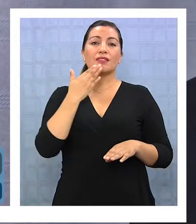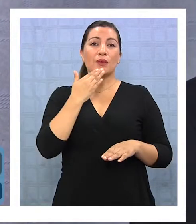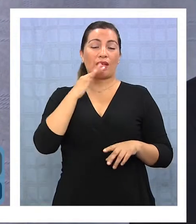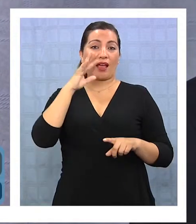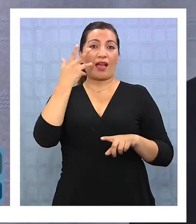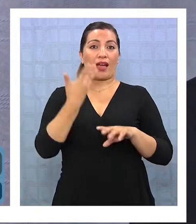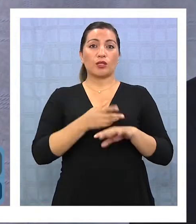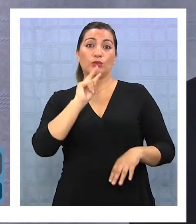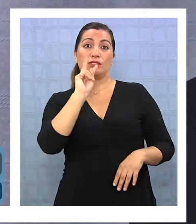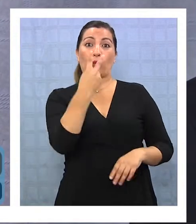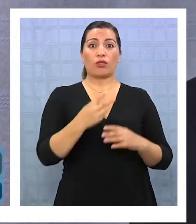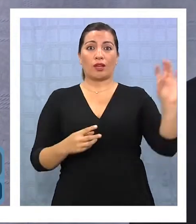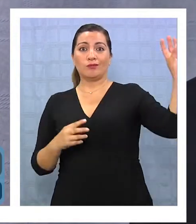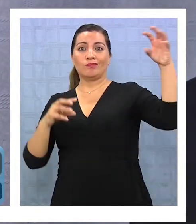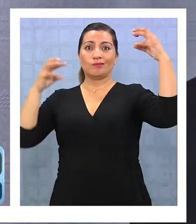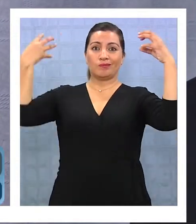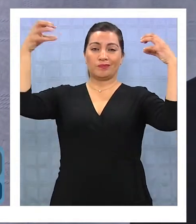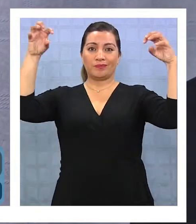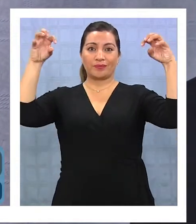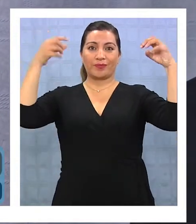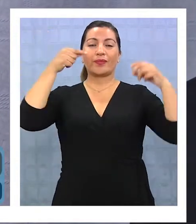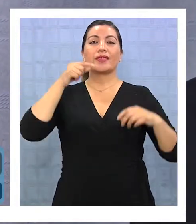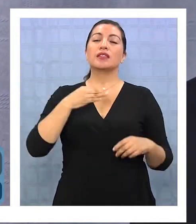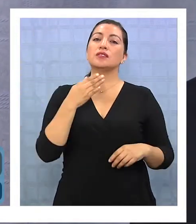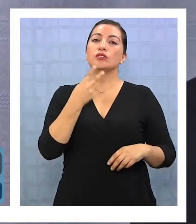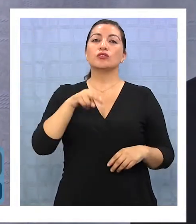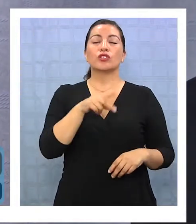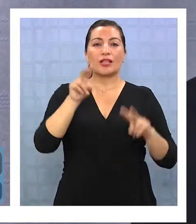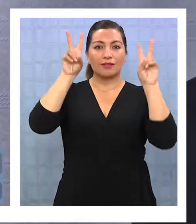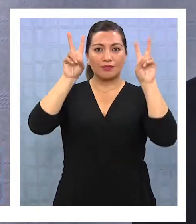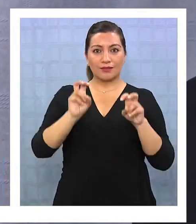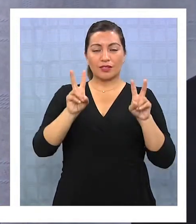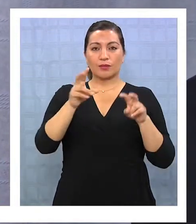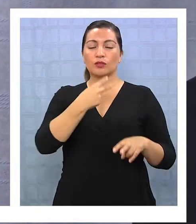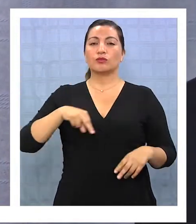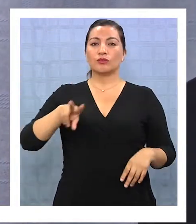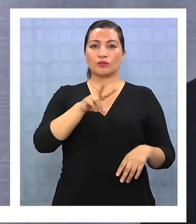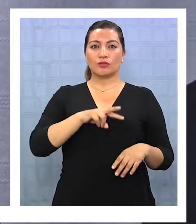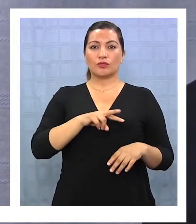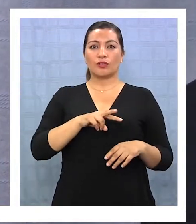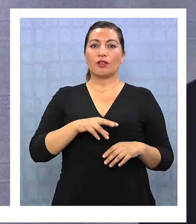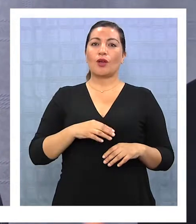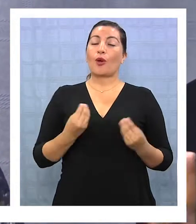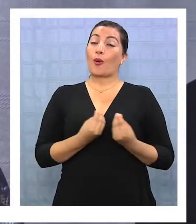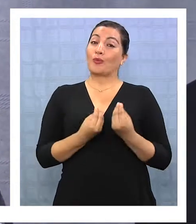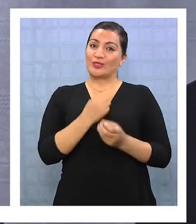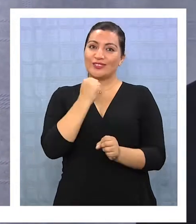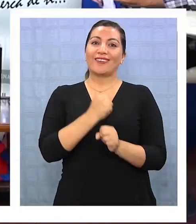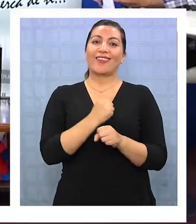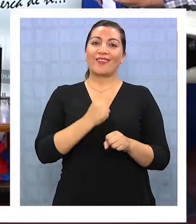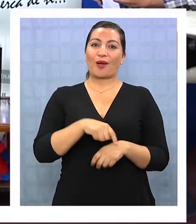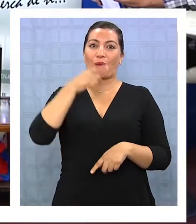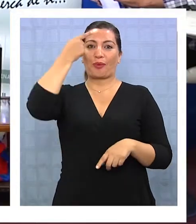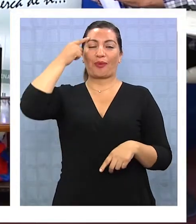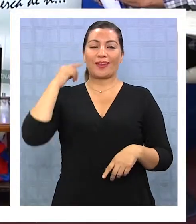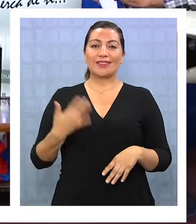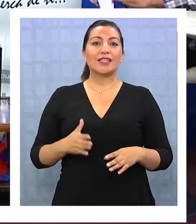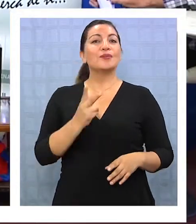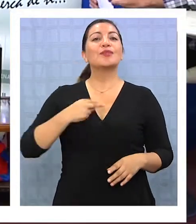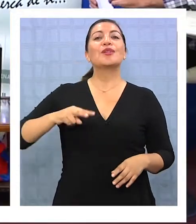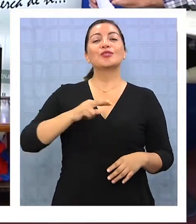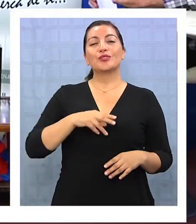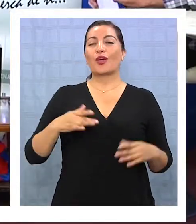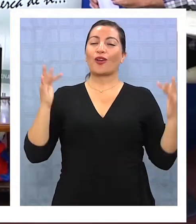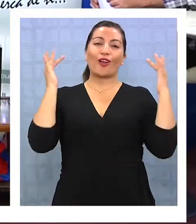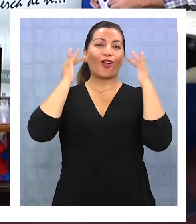al aire la segunda señal. En esa materia hemos tenido que, nos ha salido más trabajo, más pega, pero